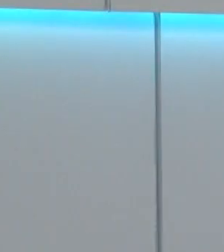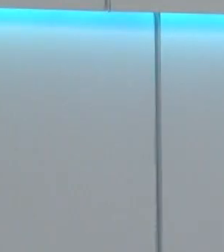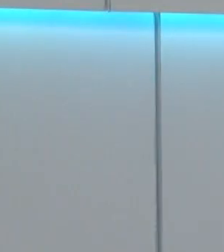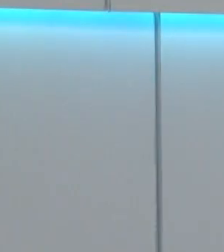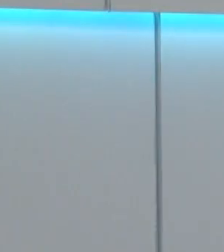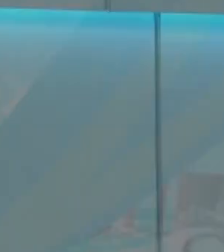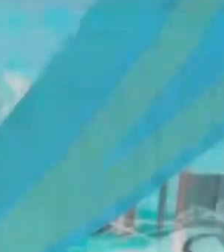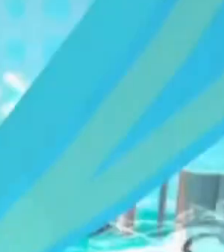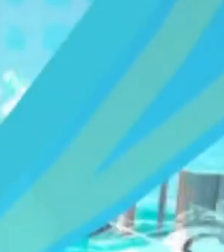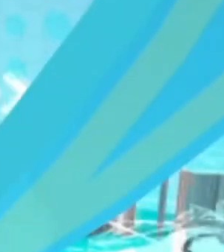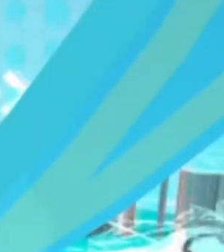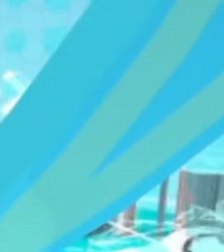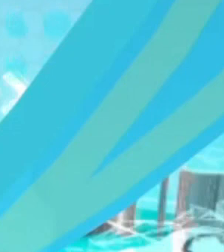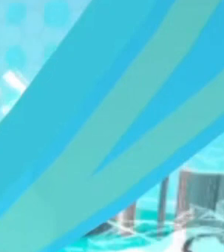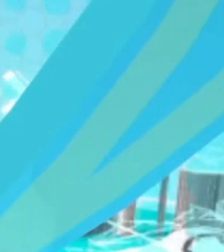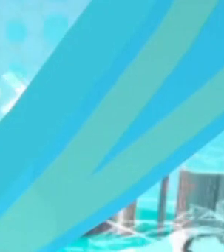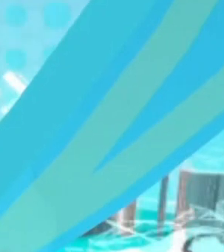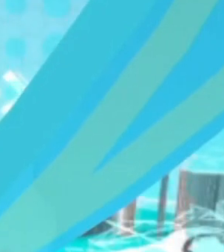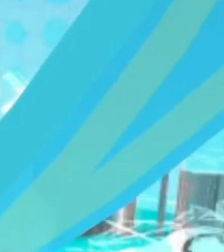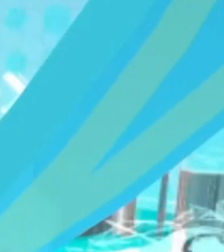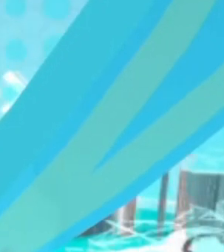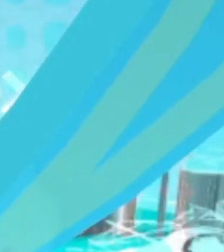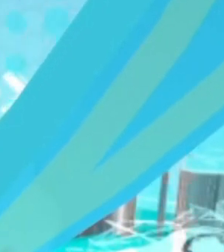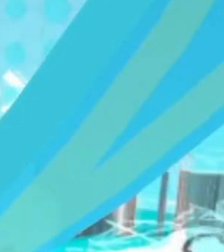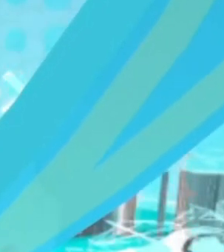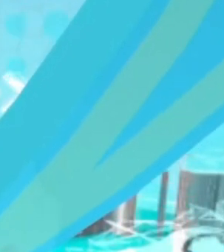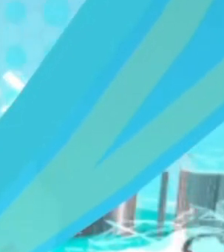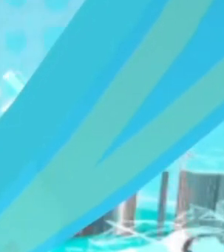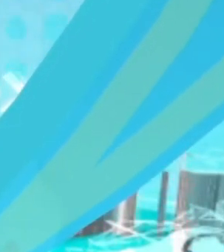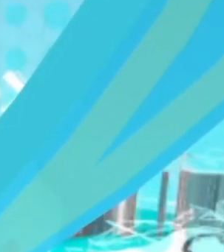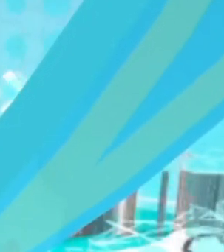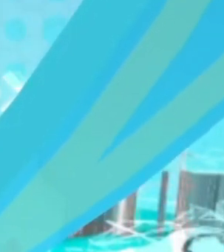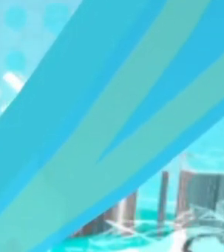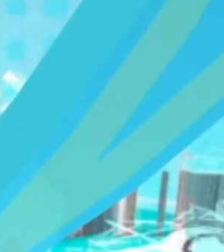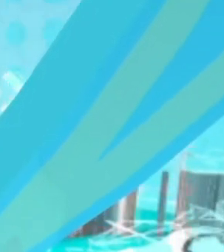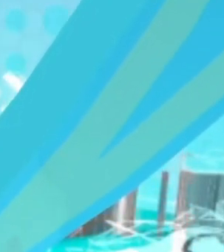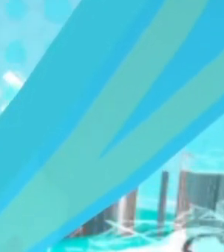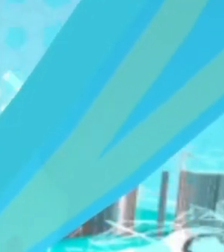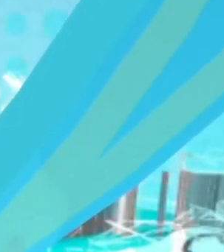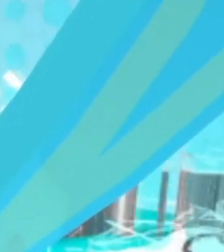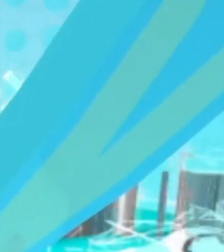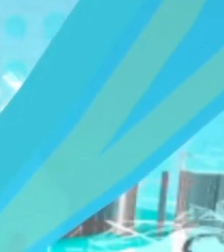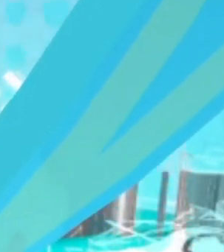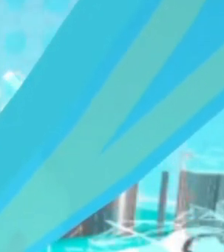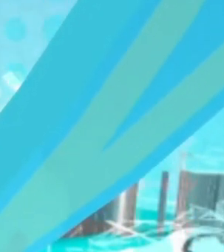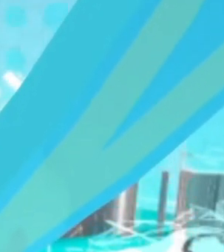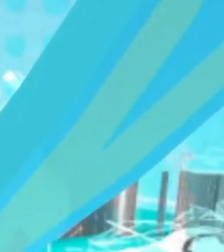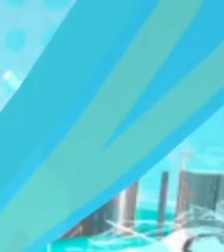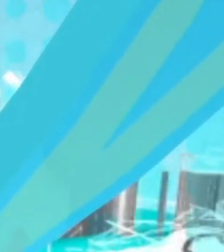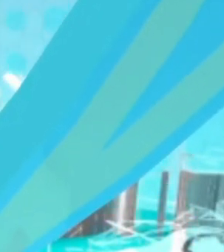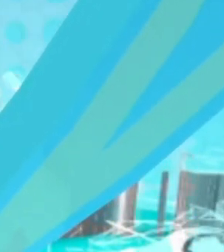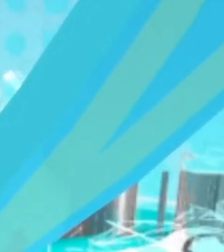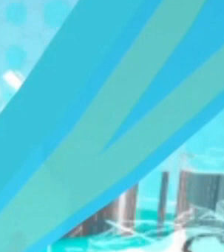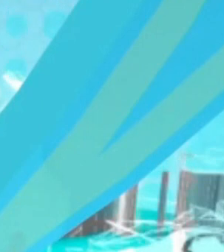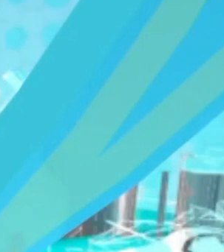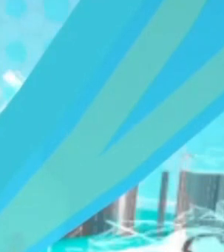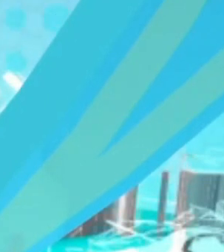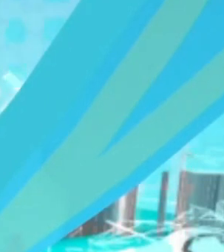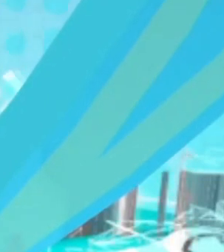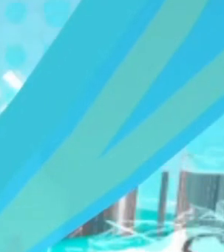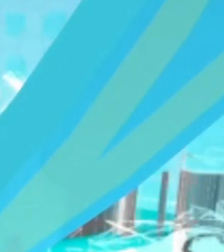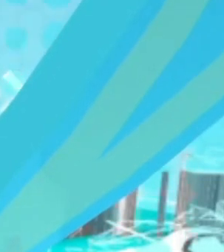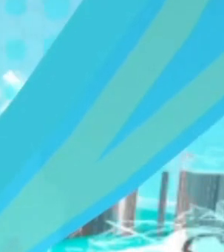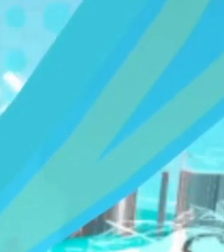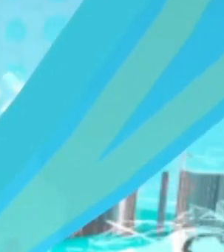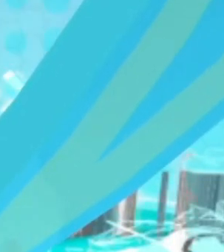Siete de la noche con 17 minutos. Y vamos ahora a ver la cotización del dólar estadounidense para el